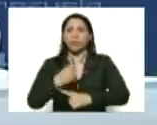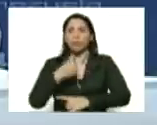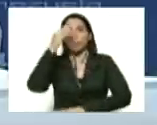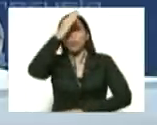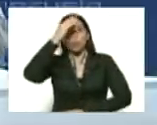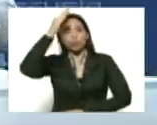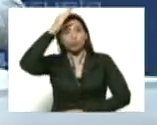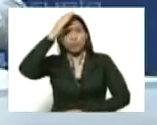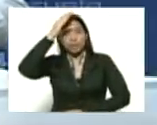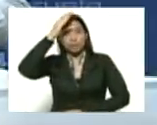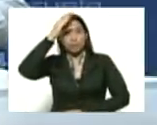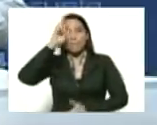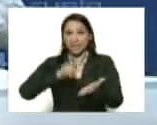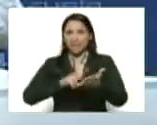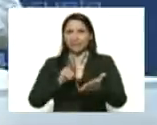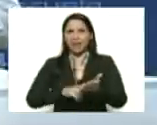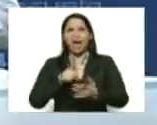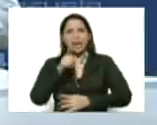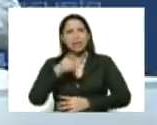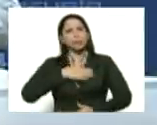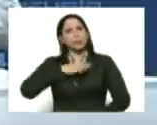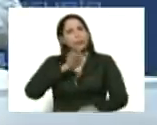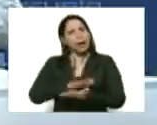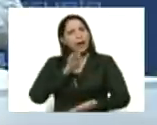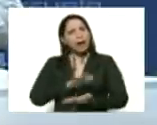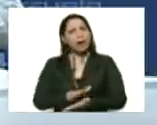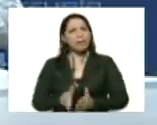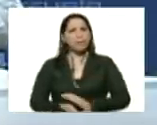¿verdad? para que eso nos tranquilice